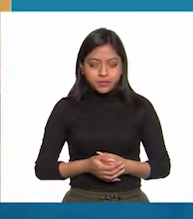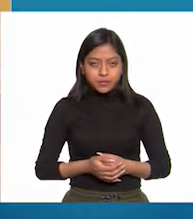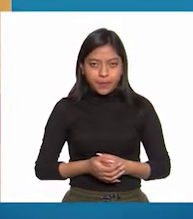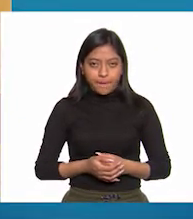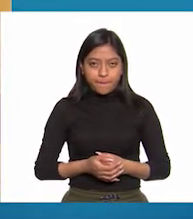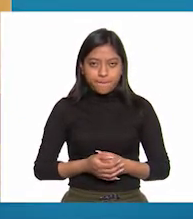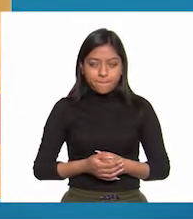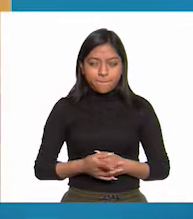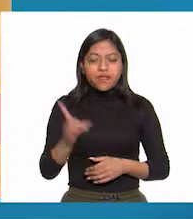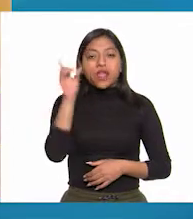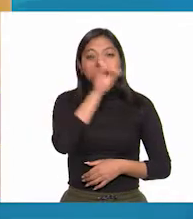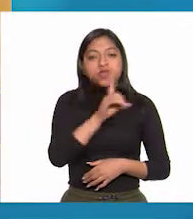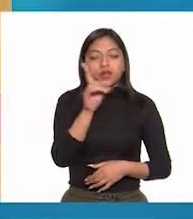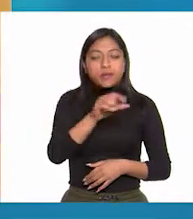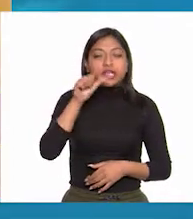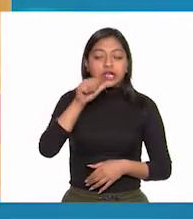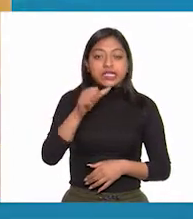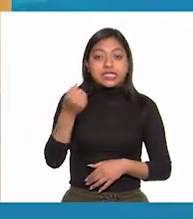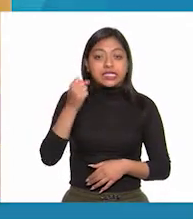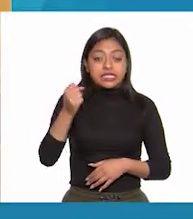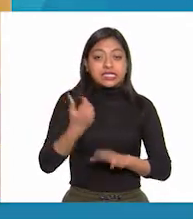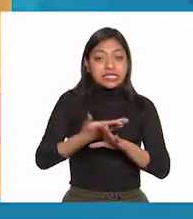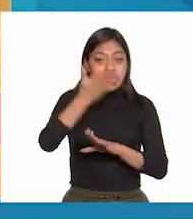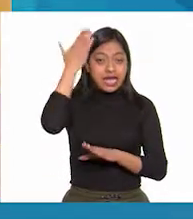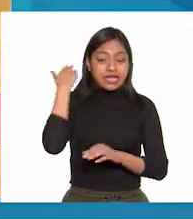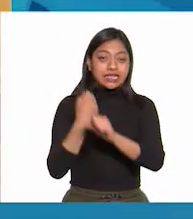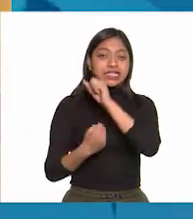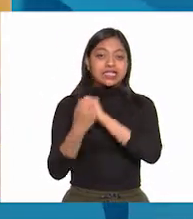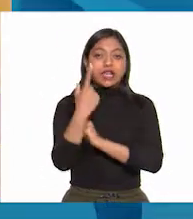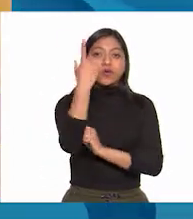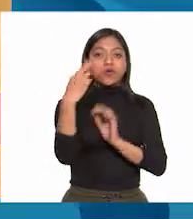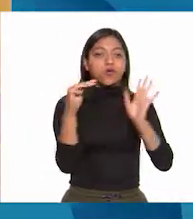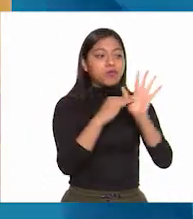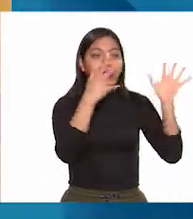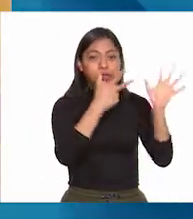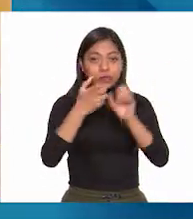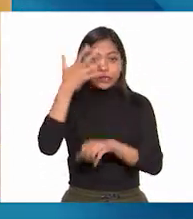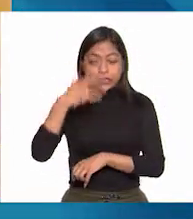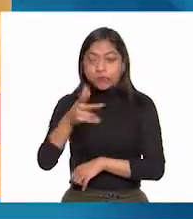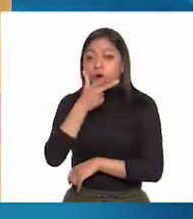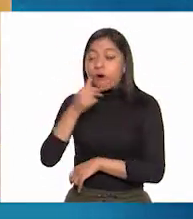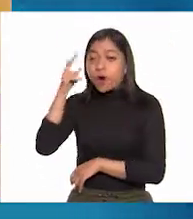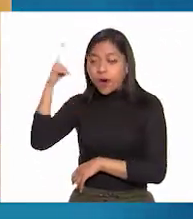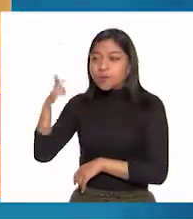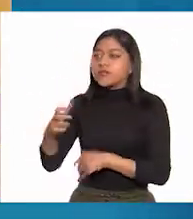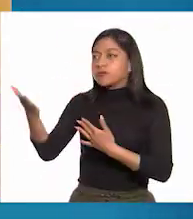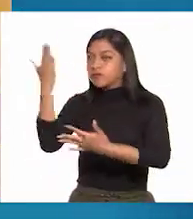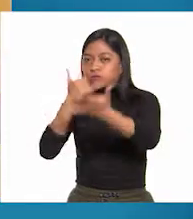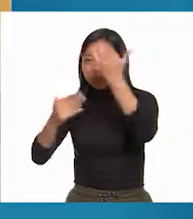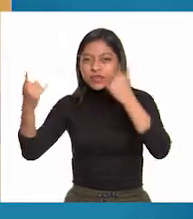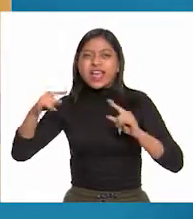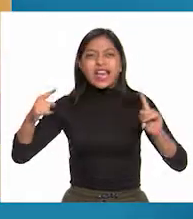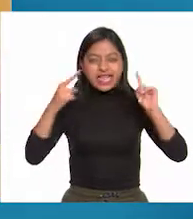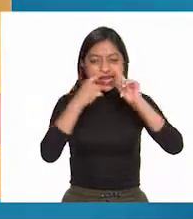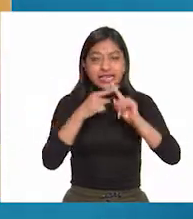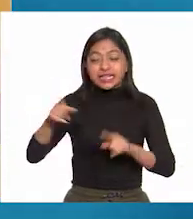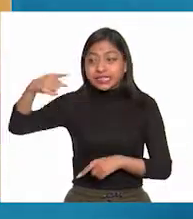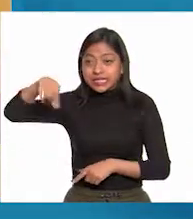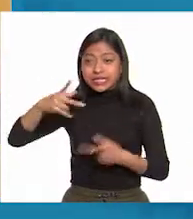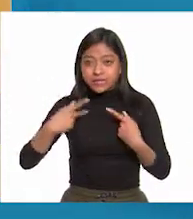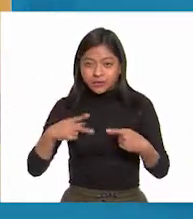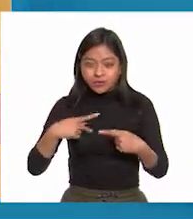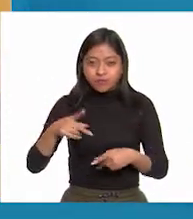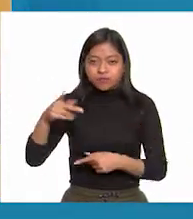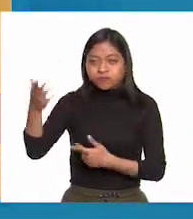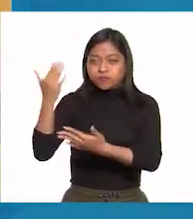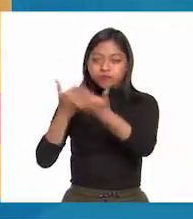El domingo 16 de septiembre de 1810, Hidalgo llamó a misa y el pueblo de Dolores acudió.